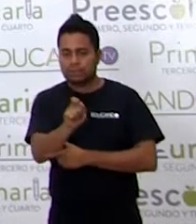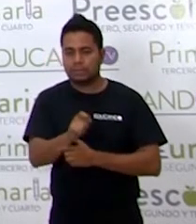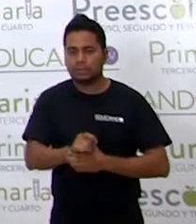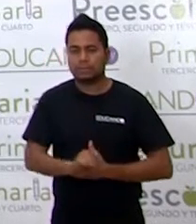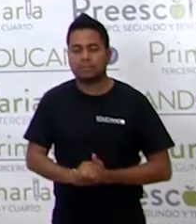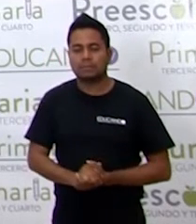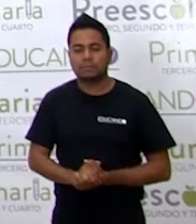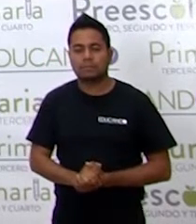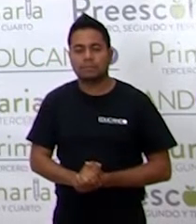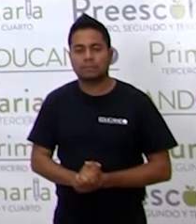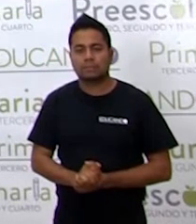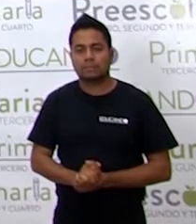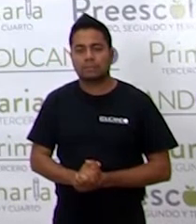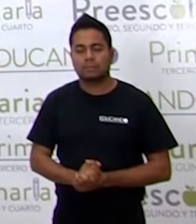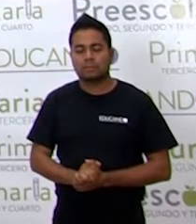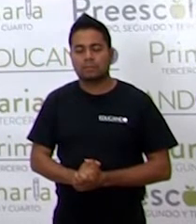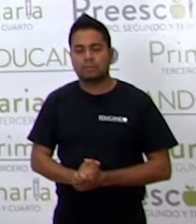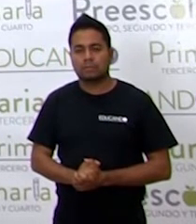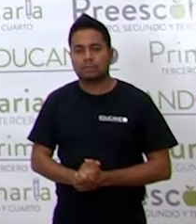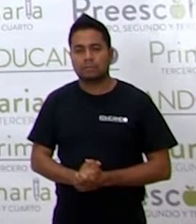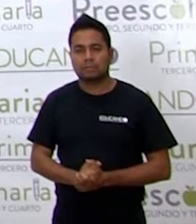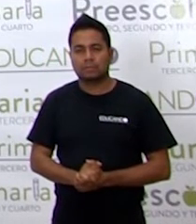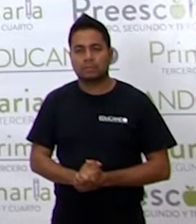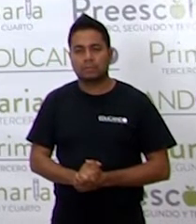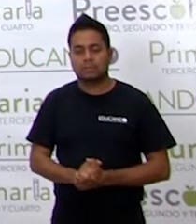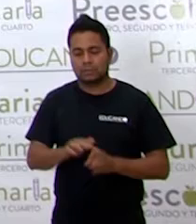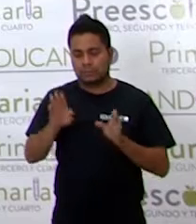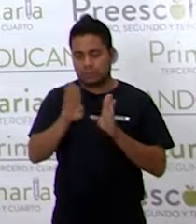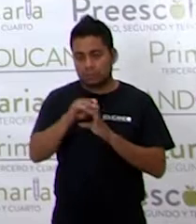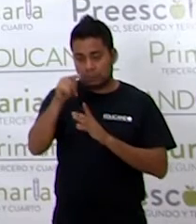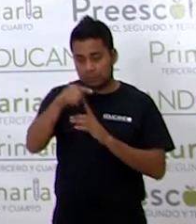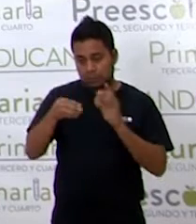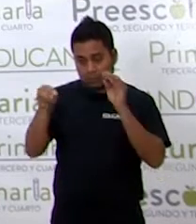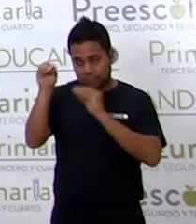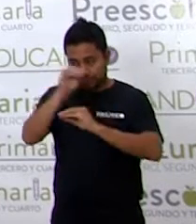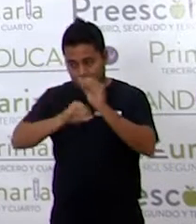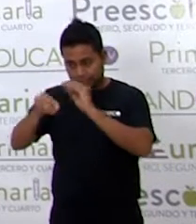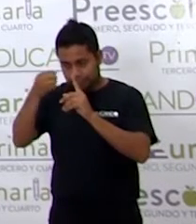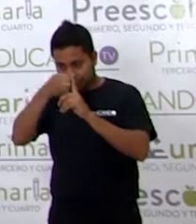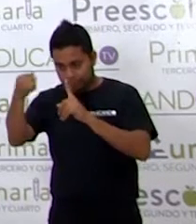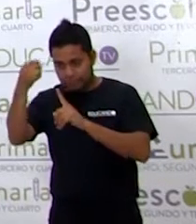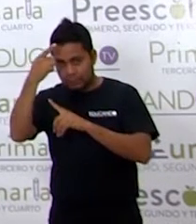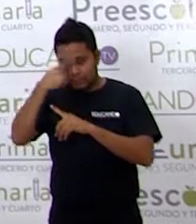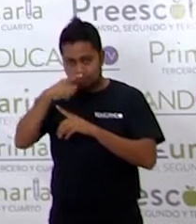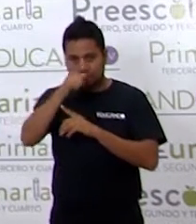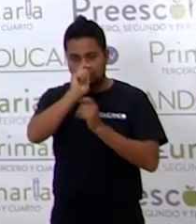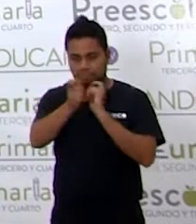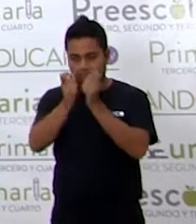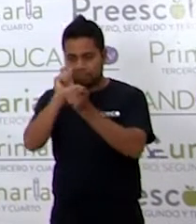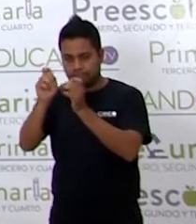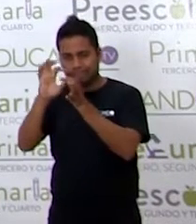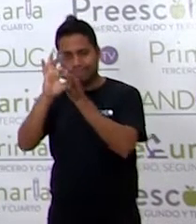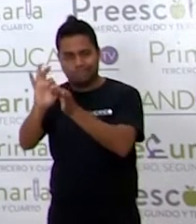Cómo Las vamos A acomodar Para Que cobren Significado